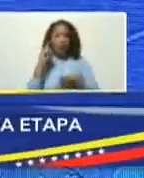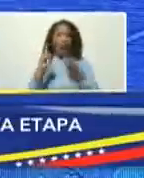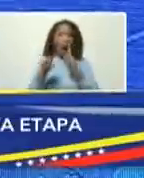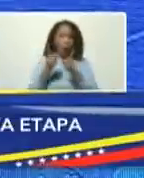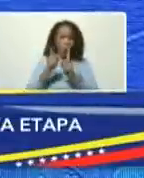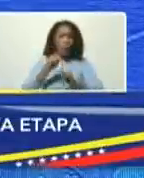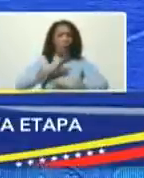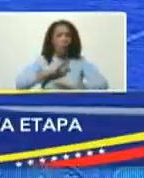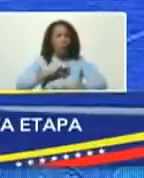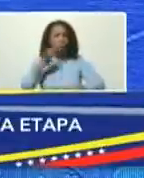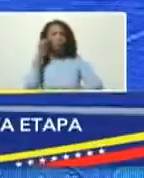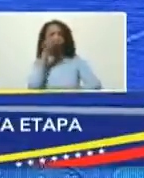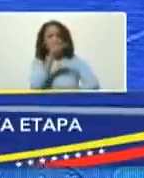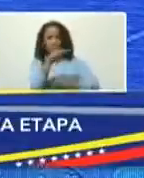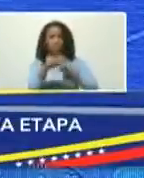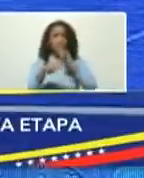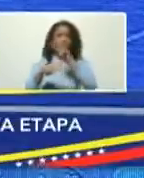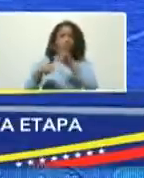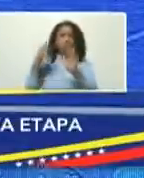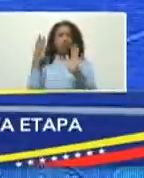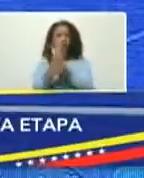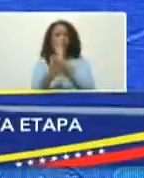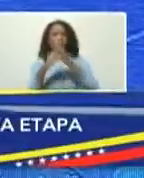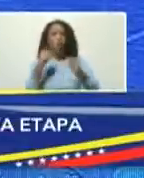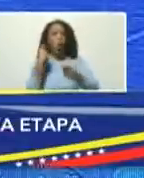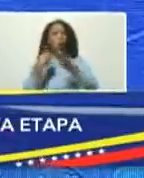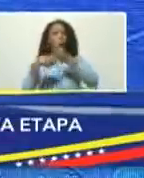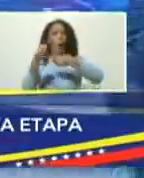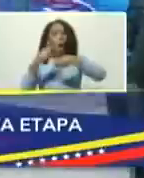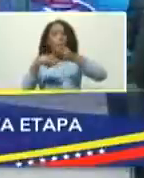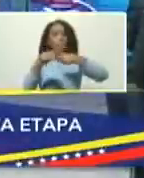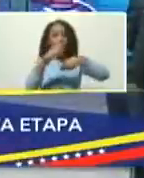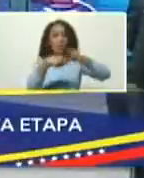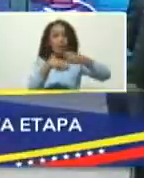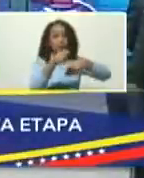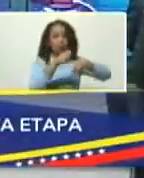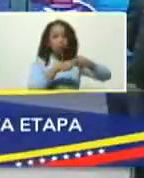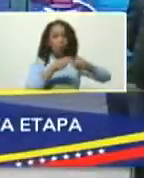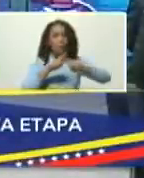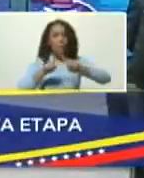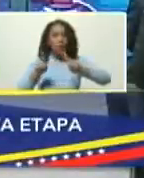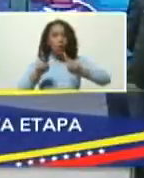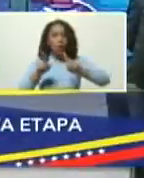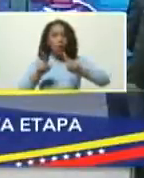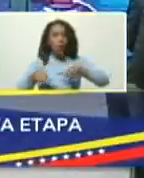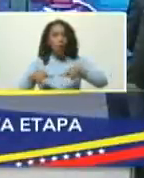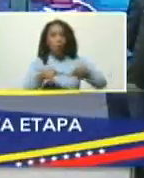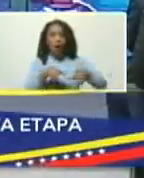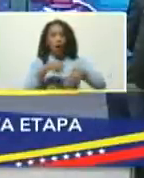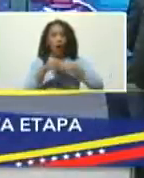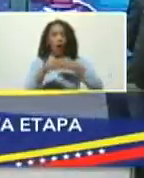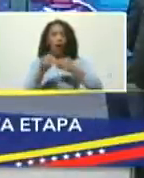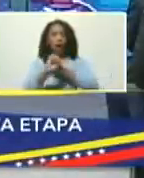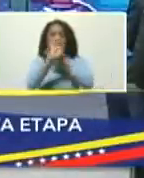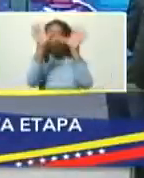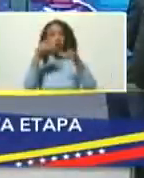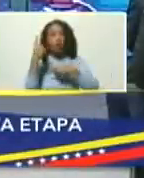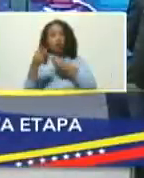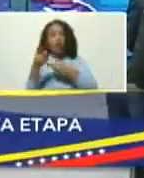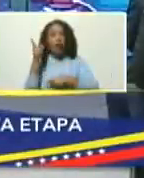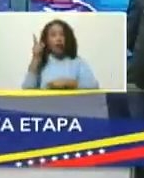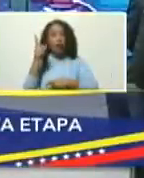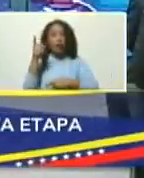beneficios sobre todo comerciales pero las zonas francas fueron concebidas como zonas para la